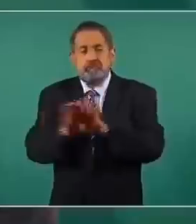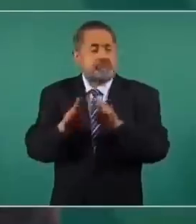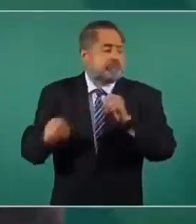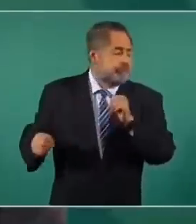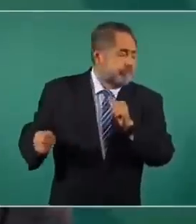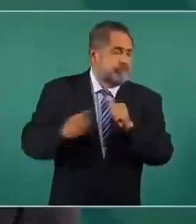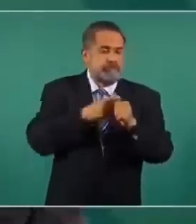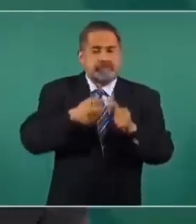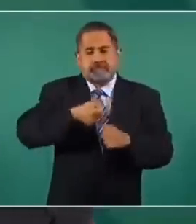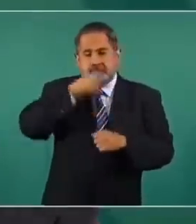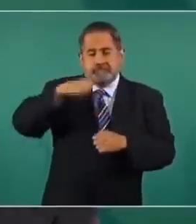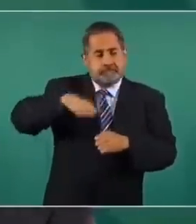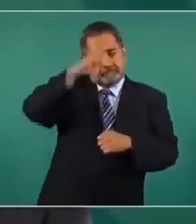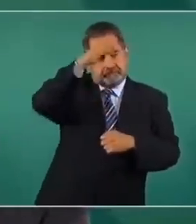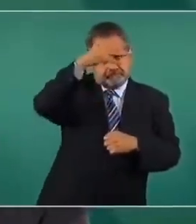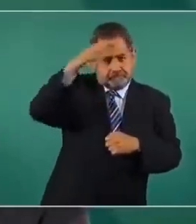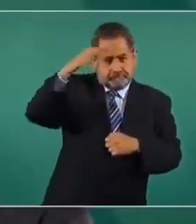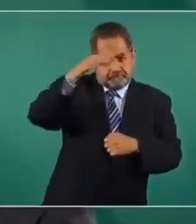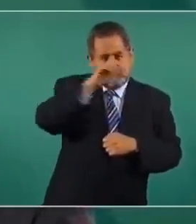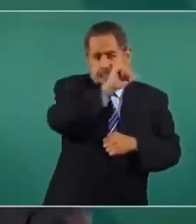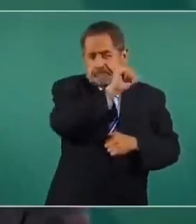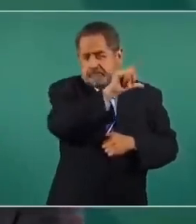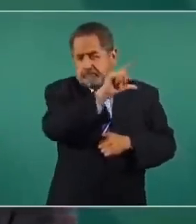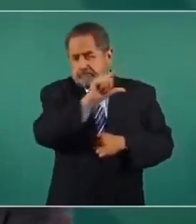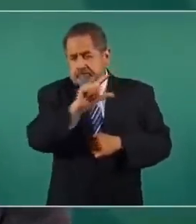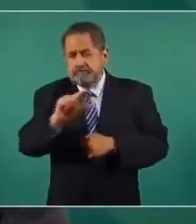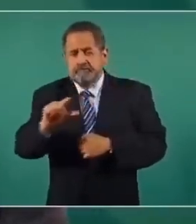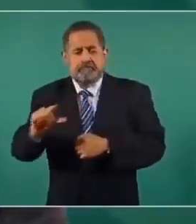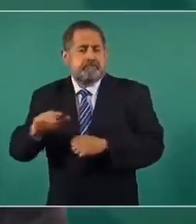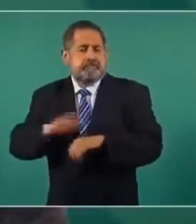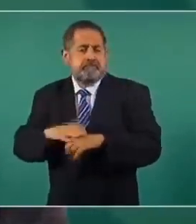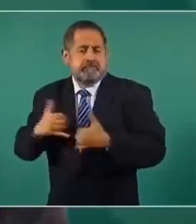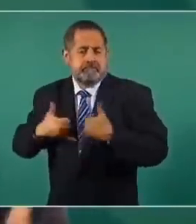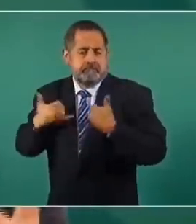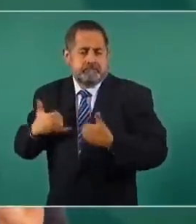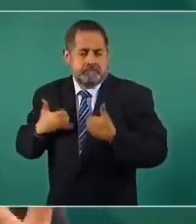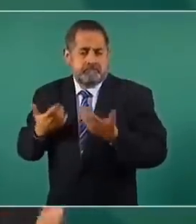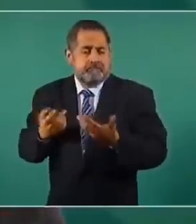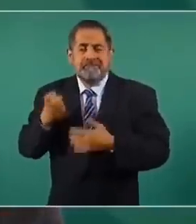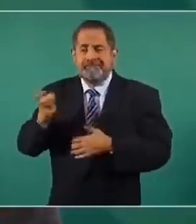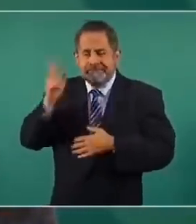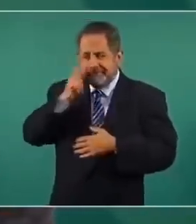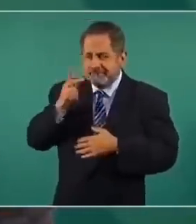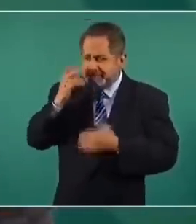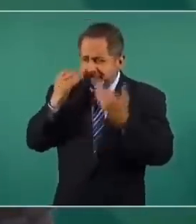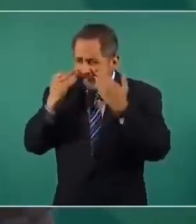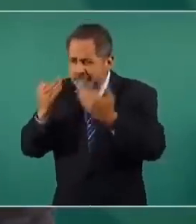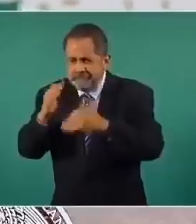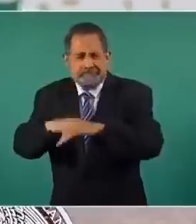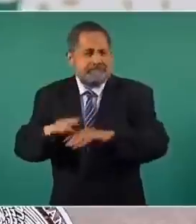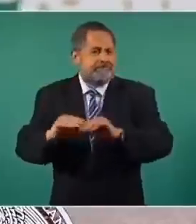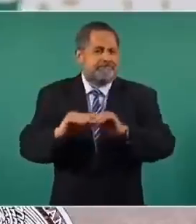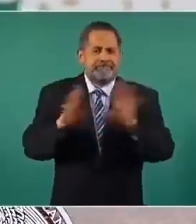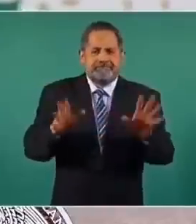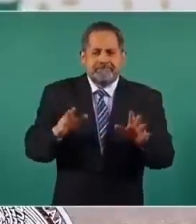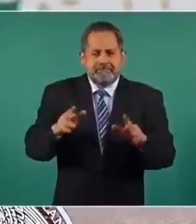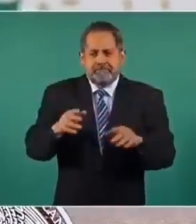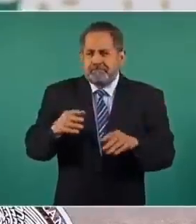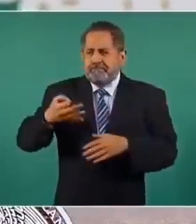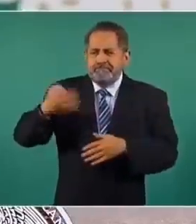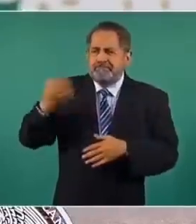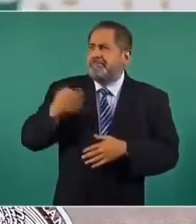mayor edad hacia las personas de menor edad. ¿Por qué razón? Porque la evidencia científica es sumamente clara y